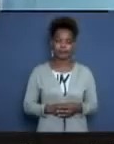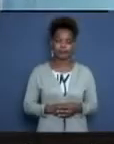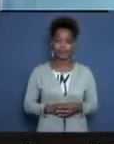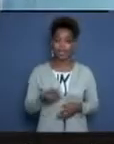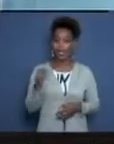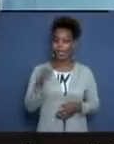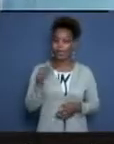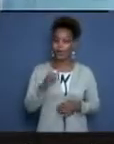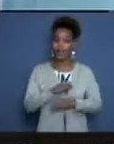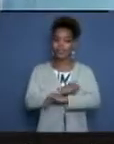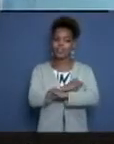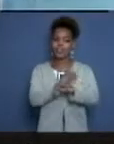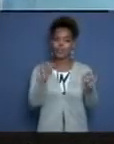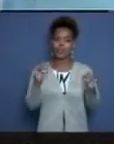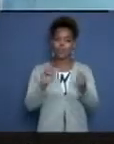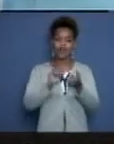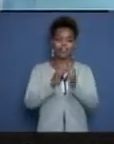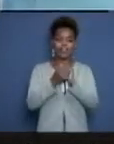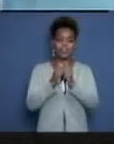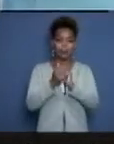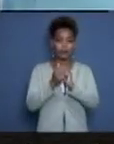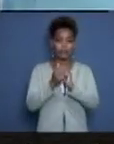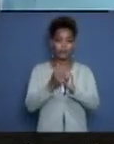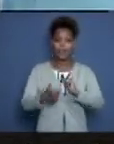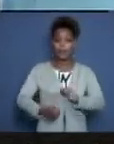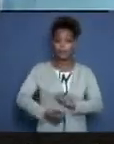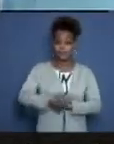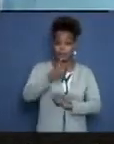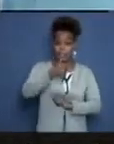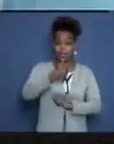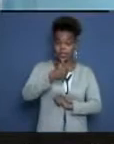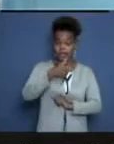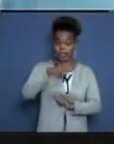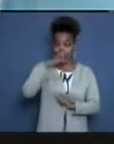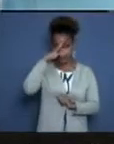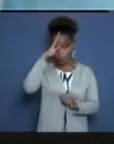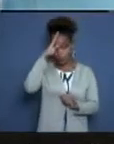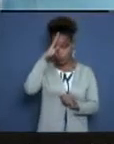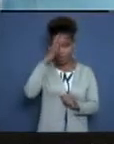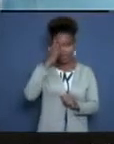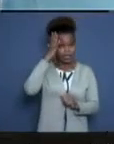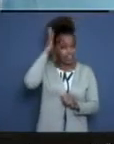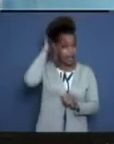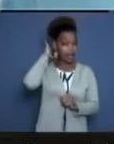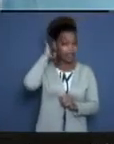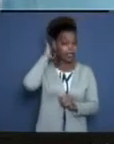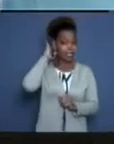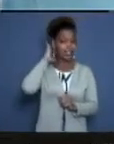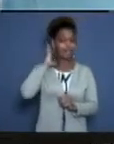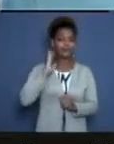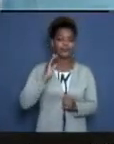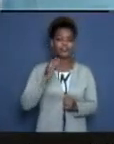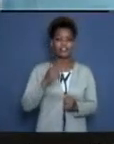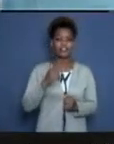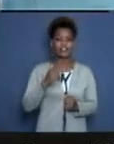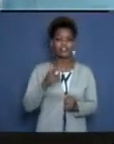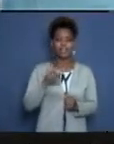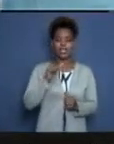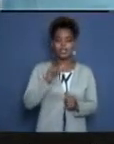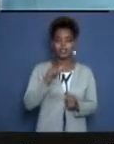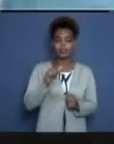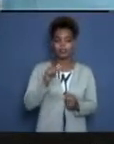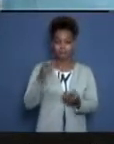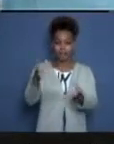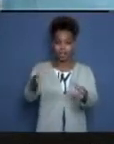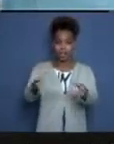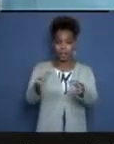del tipo de material que se desvanezca. el